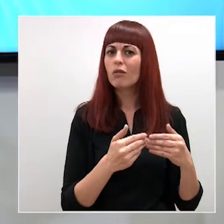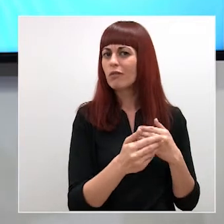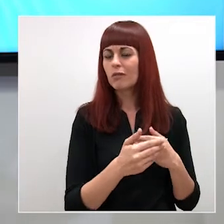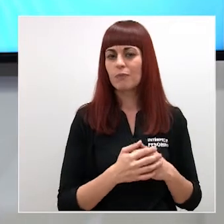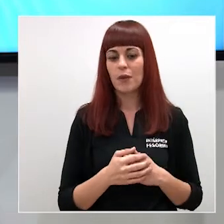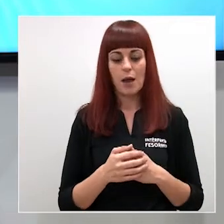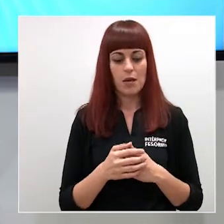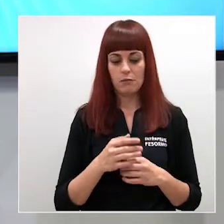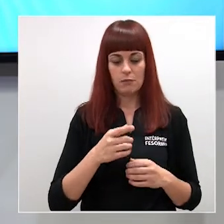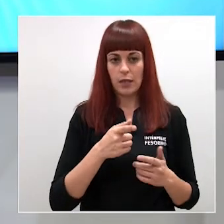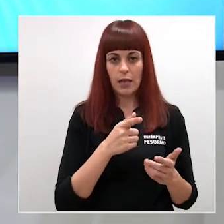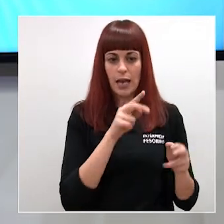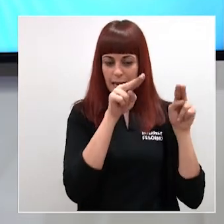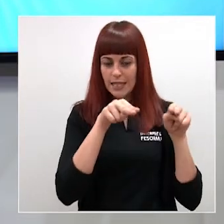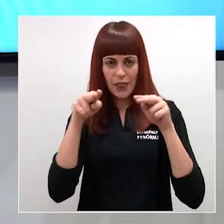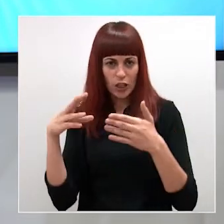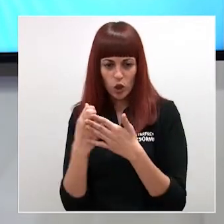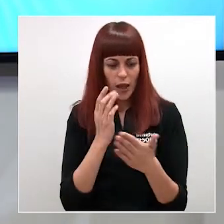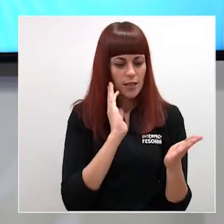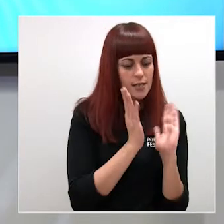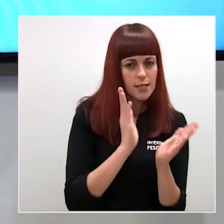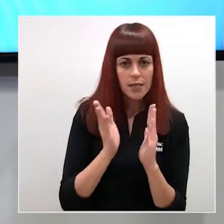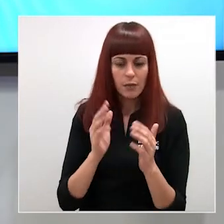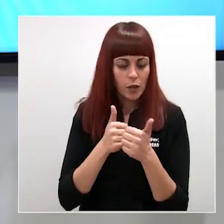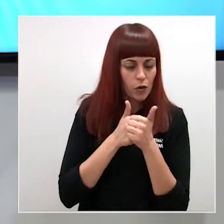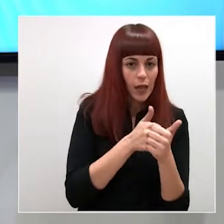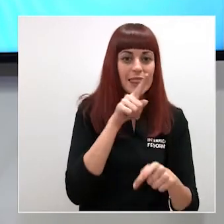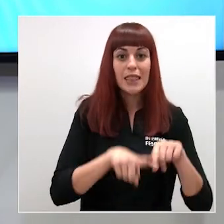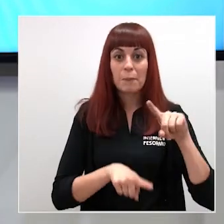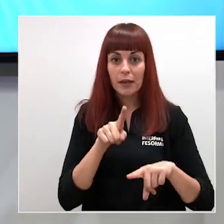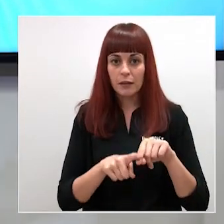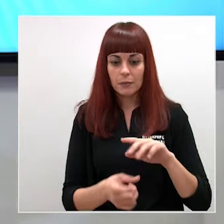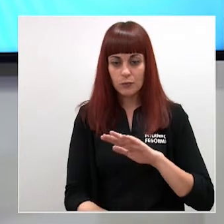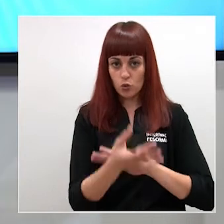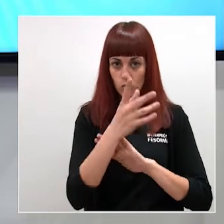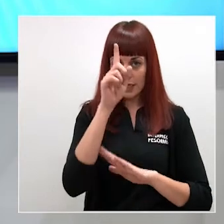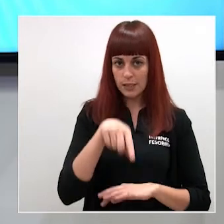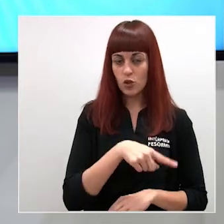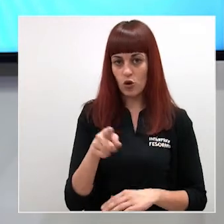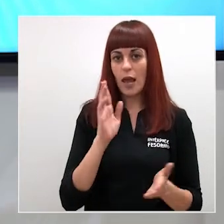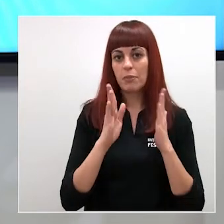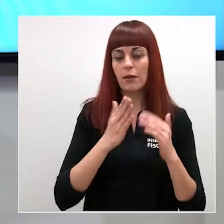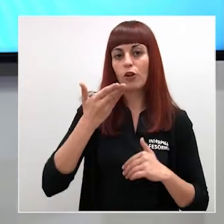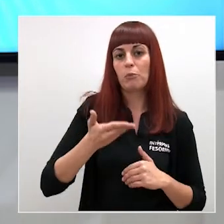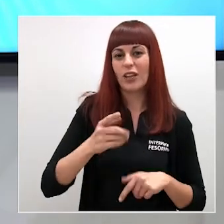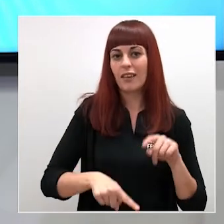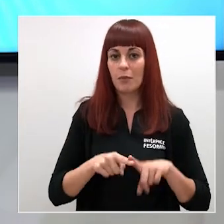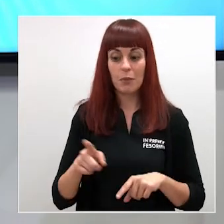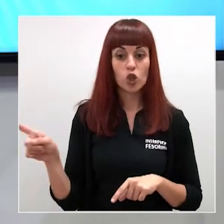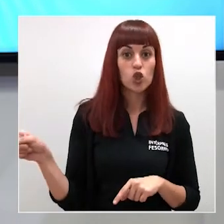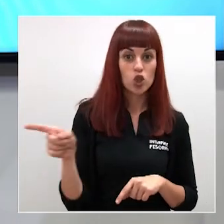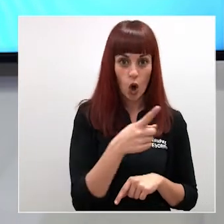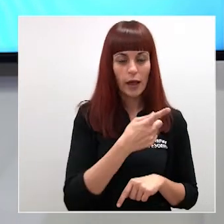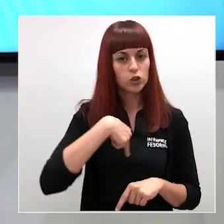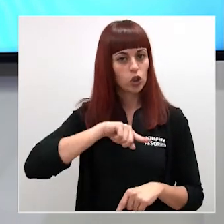intervención están todas intervenidas en principio dependiendo de si hay brotes o no la intervención es más o menos importante pero todas están ahí nosotros